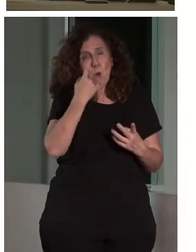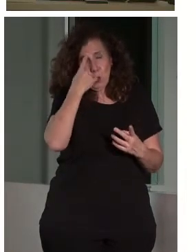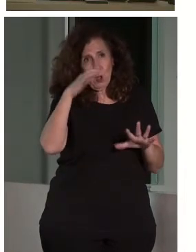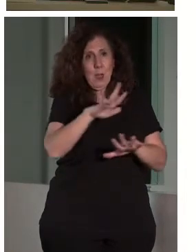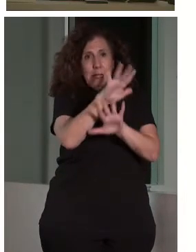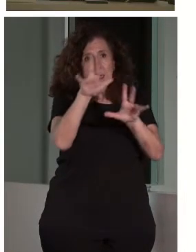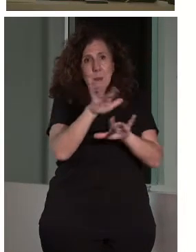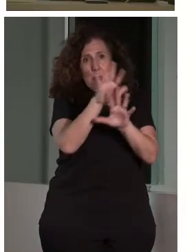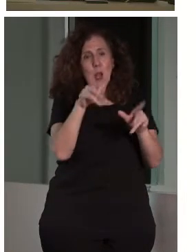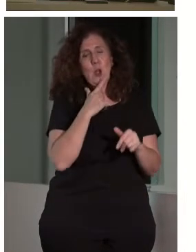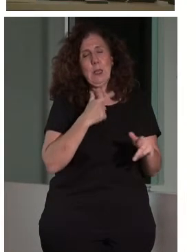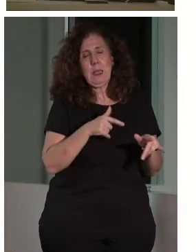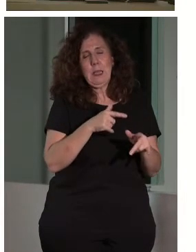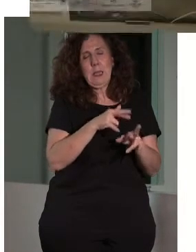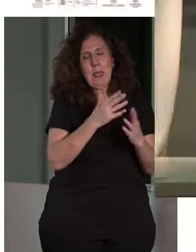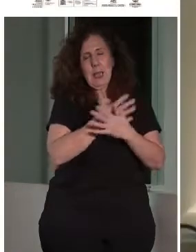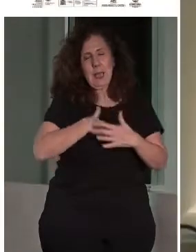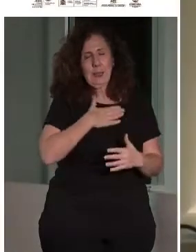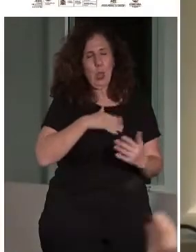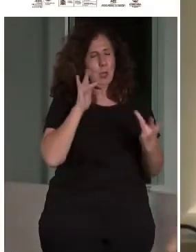encantado de seguir en contacto. Muchas gracias.